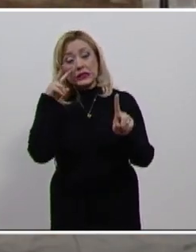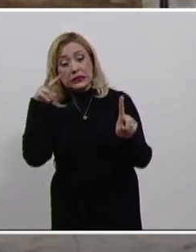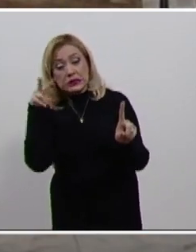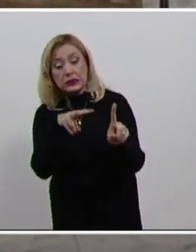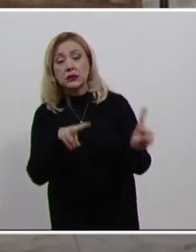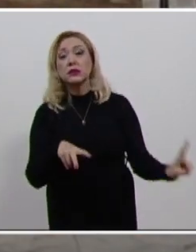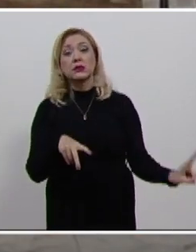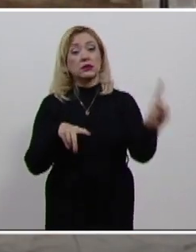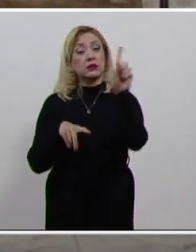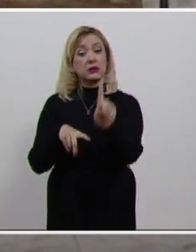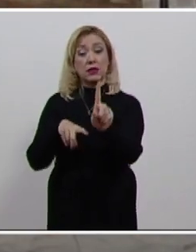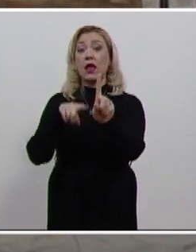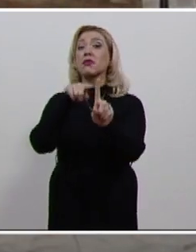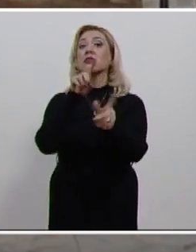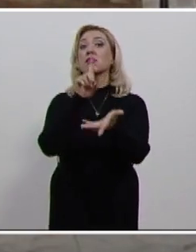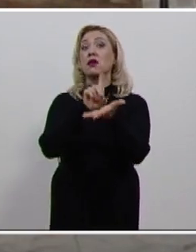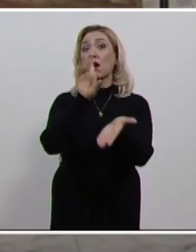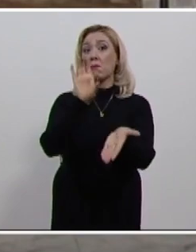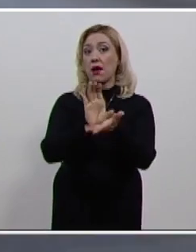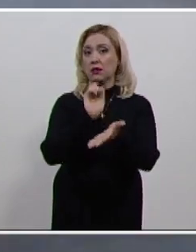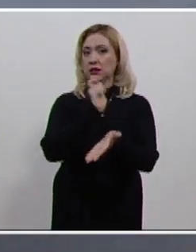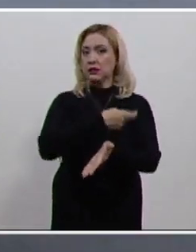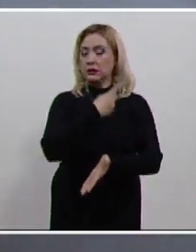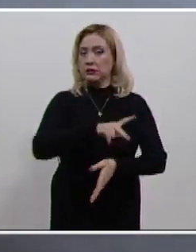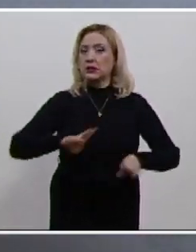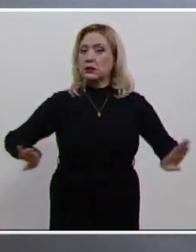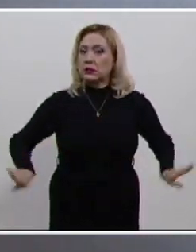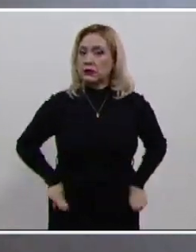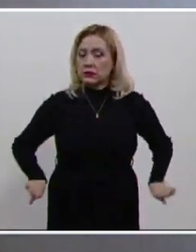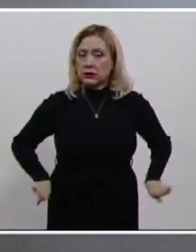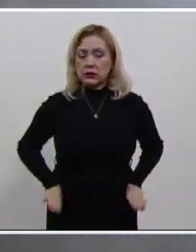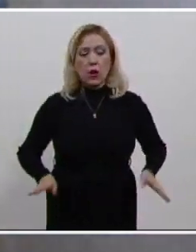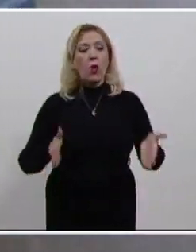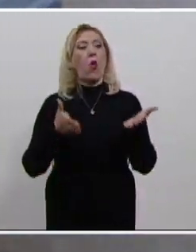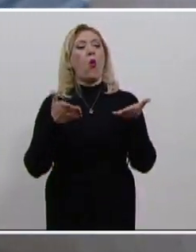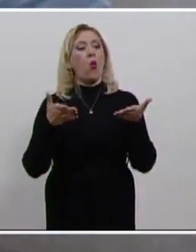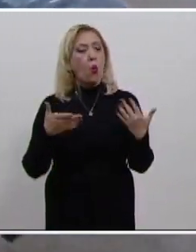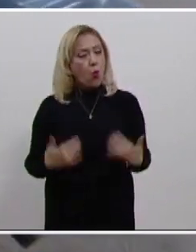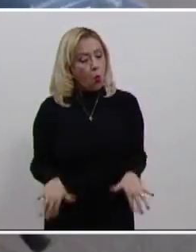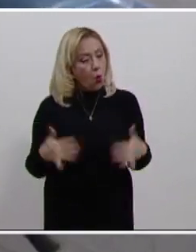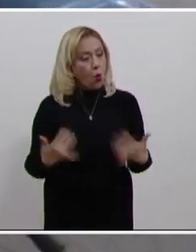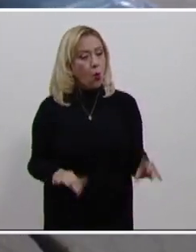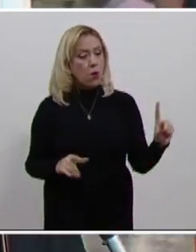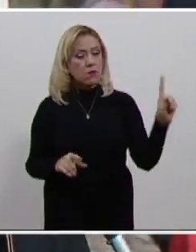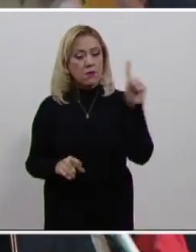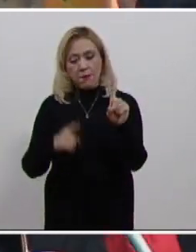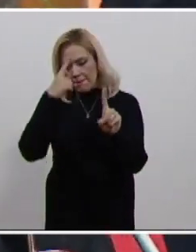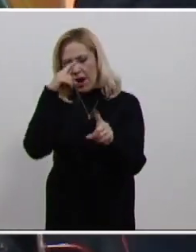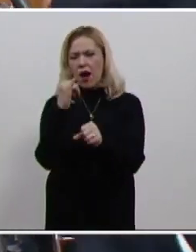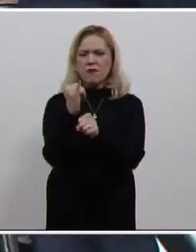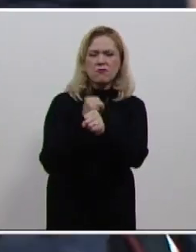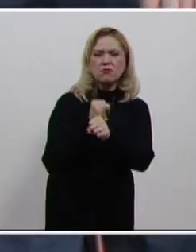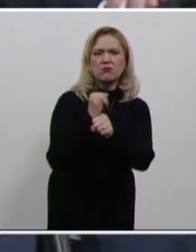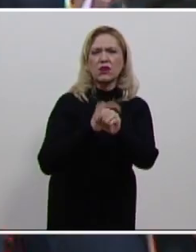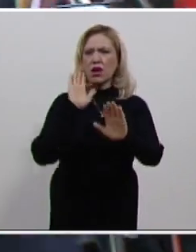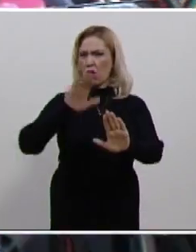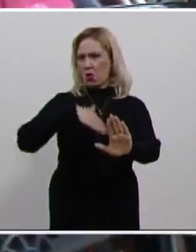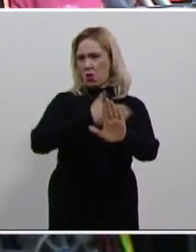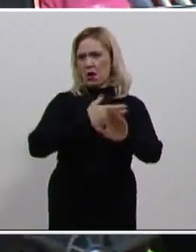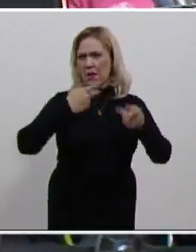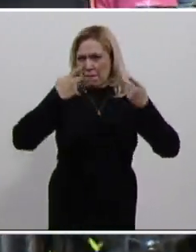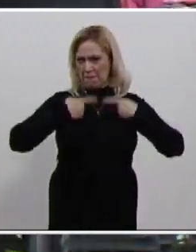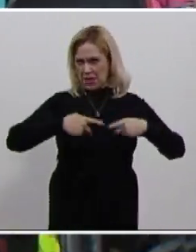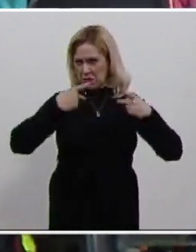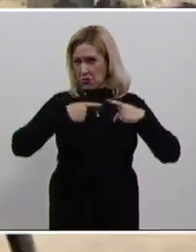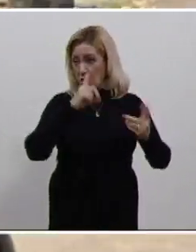discapacidad. Ello cuando adviertan que en un procedimiento administrativo de investigación en contra de una persona con esa